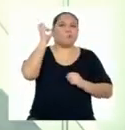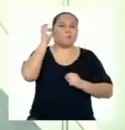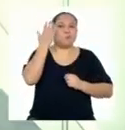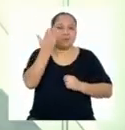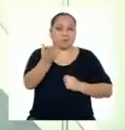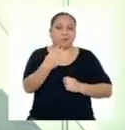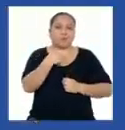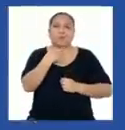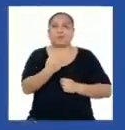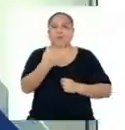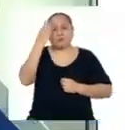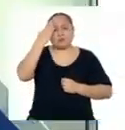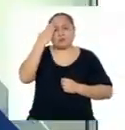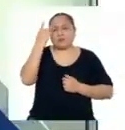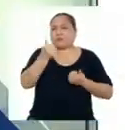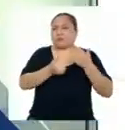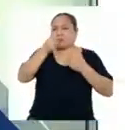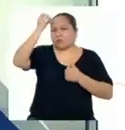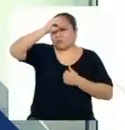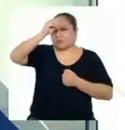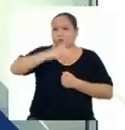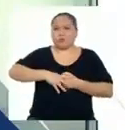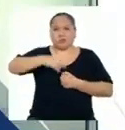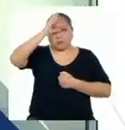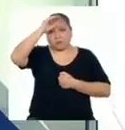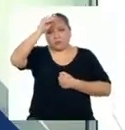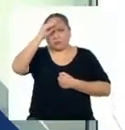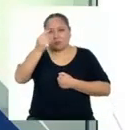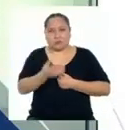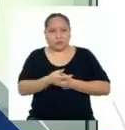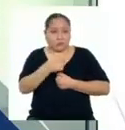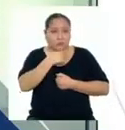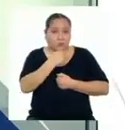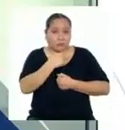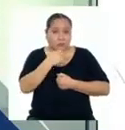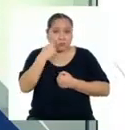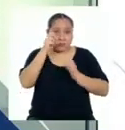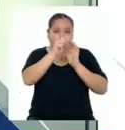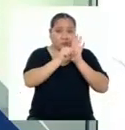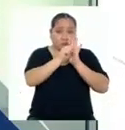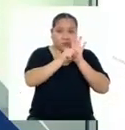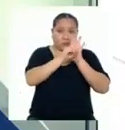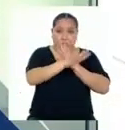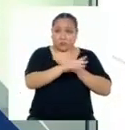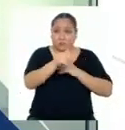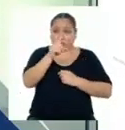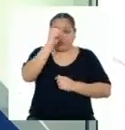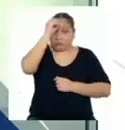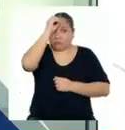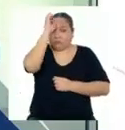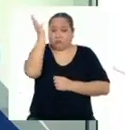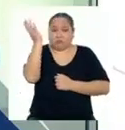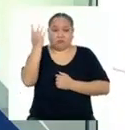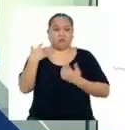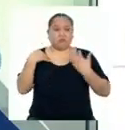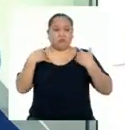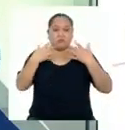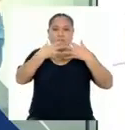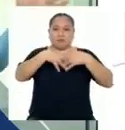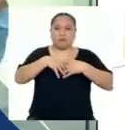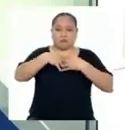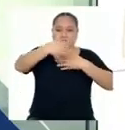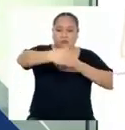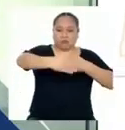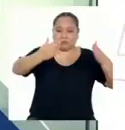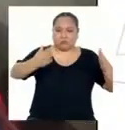voces y saber qué opinan Chicas, chicos, ¿qué les pareció el video que vimos? No sabía que teníamos una planta